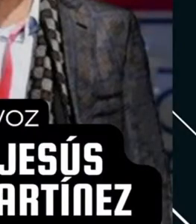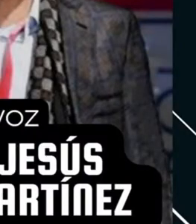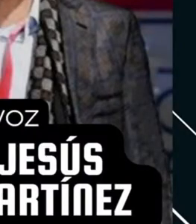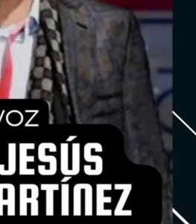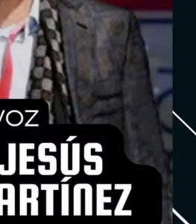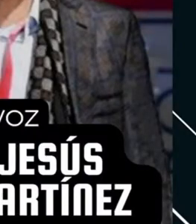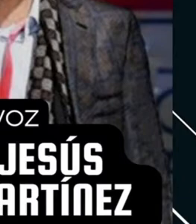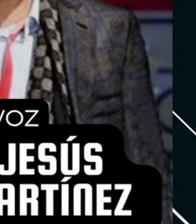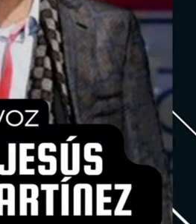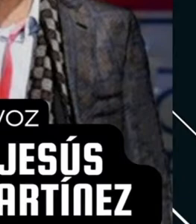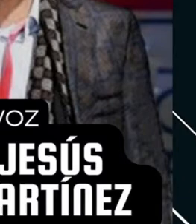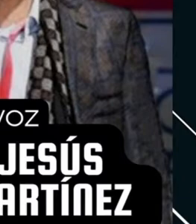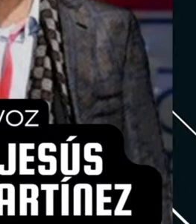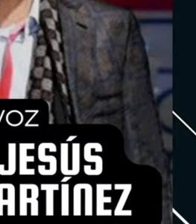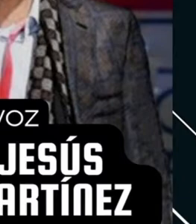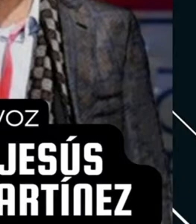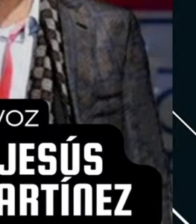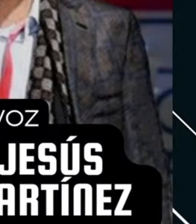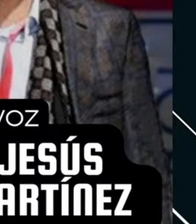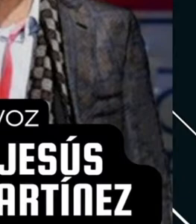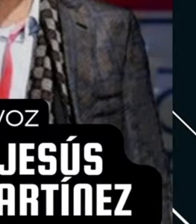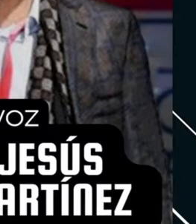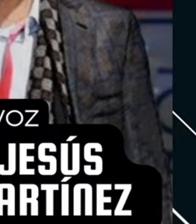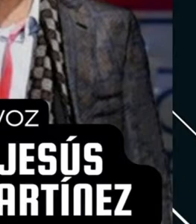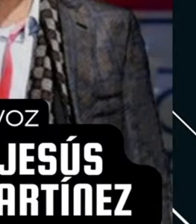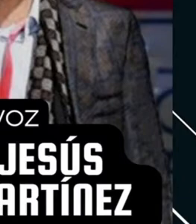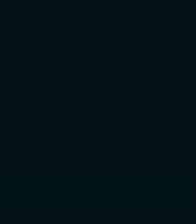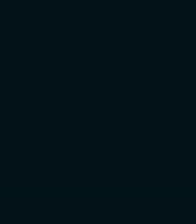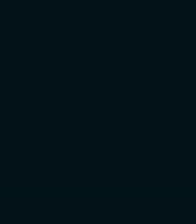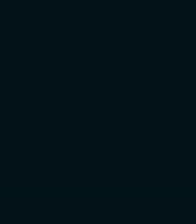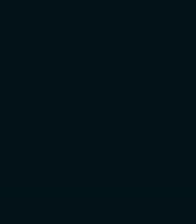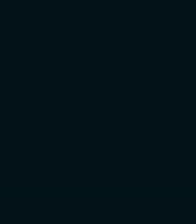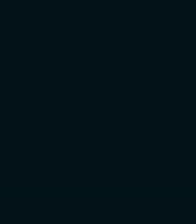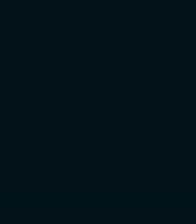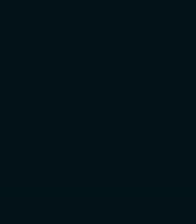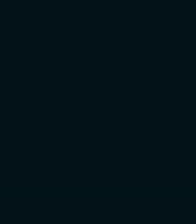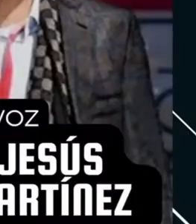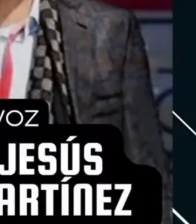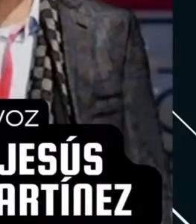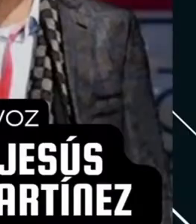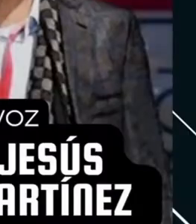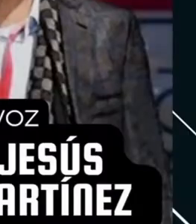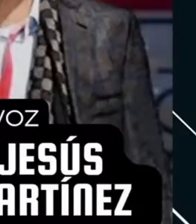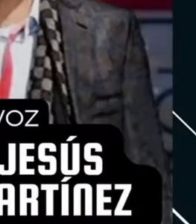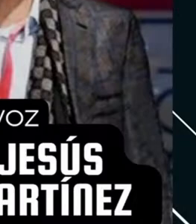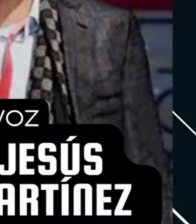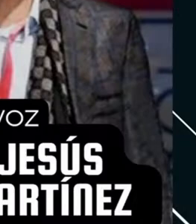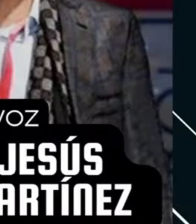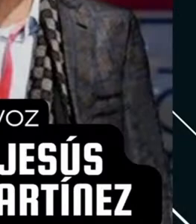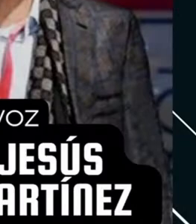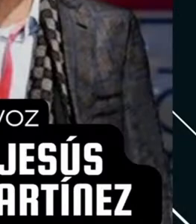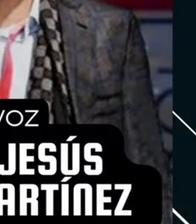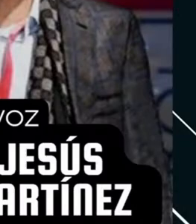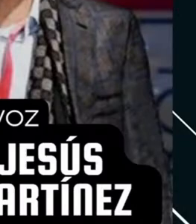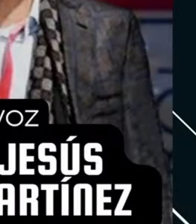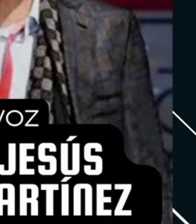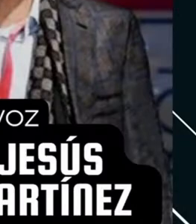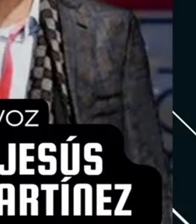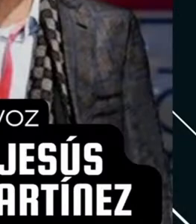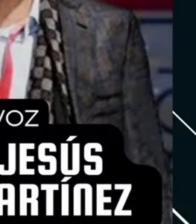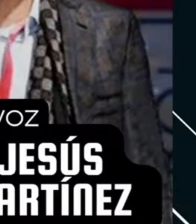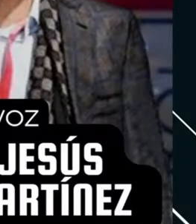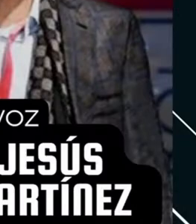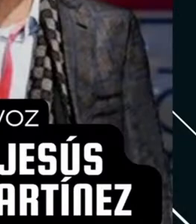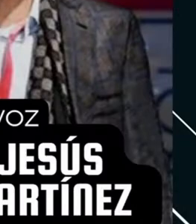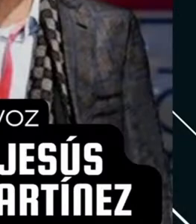Y también es pinche, Jorge, ni me contesta, gordo. ¿Kank? ¿Cuánto? Ni me contesta. No, me debe. 15 millones de